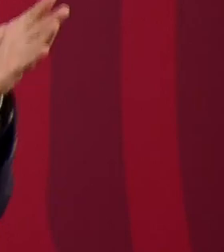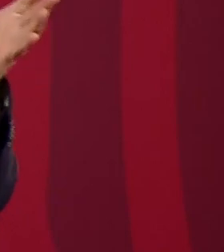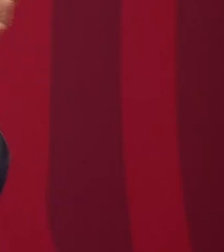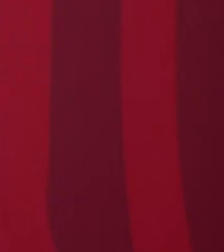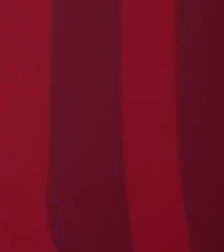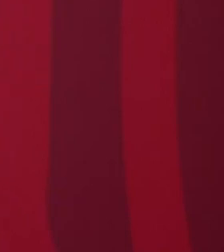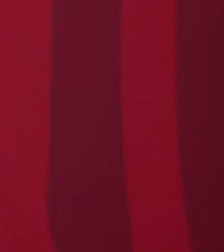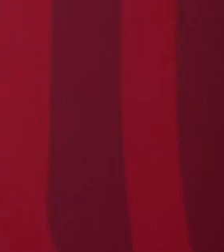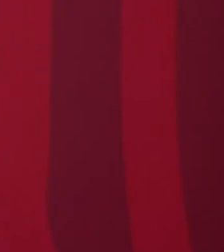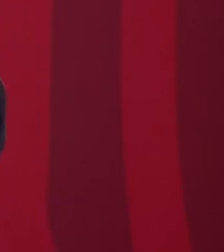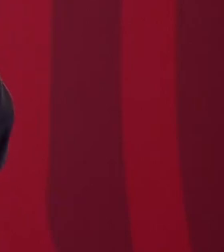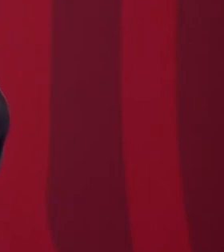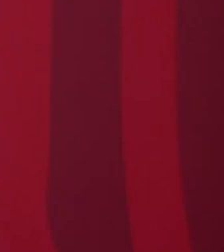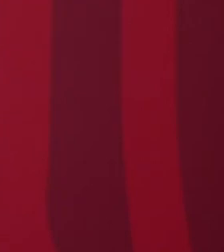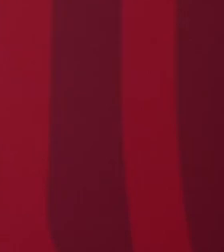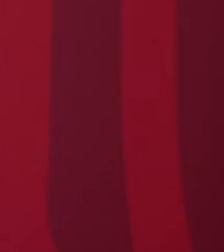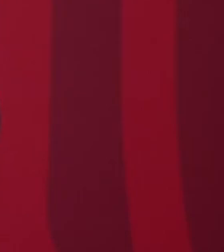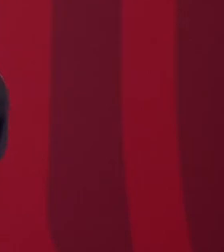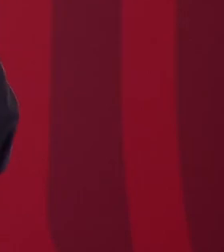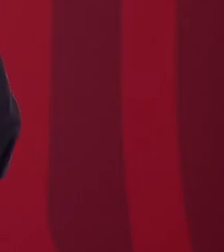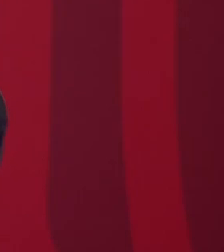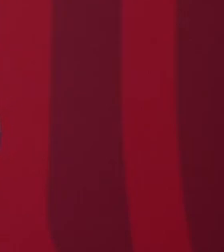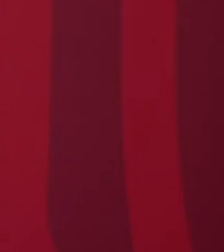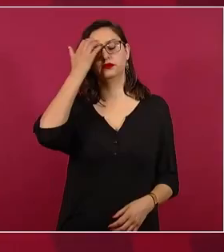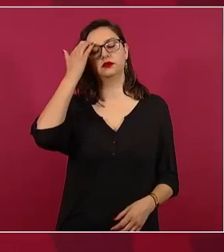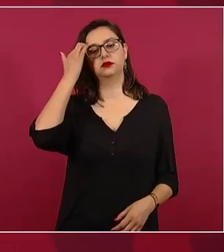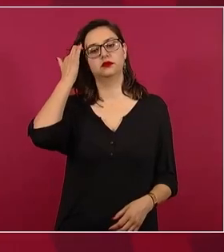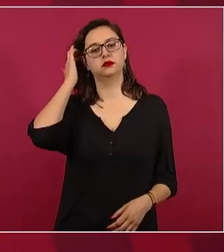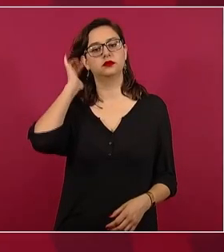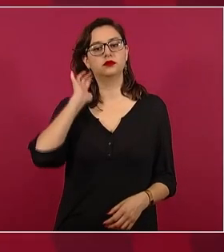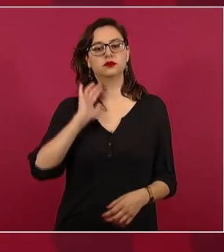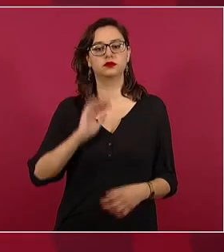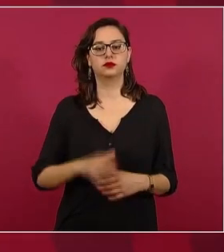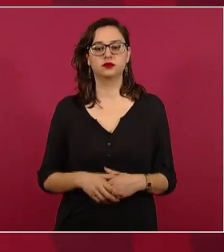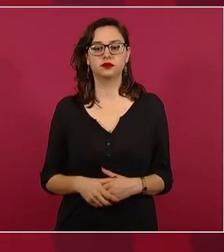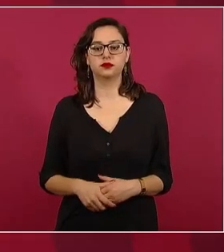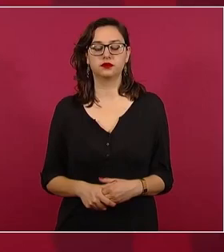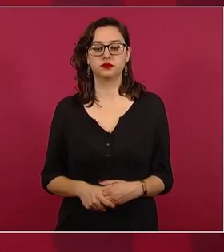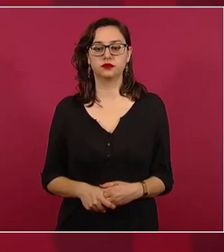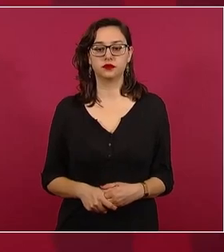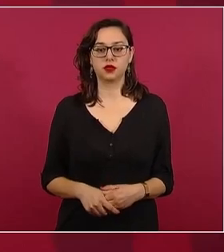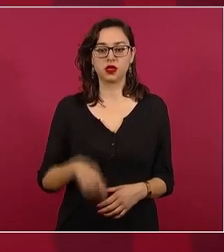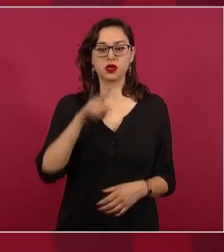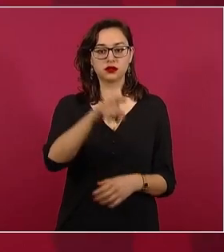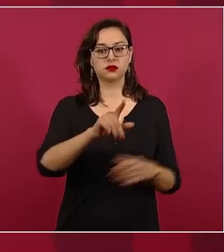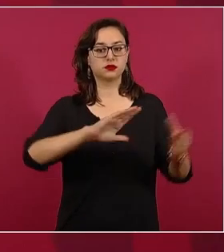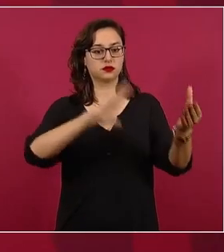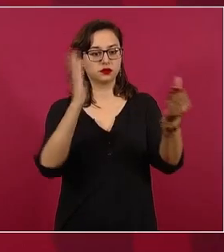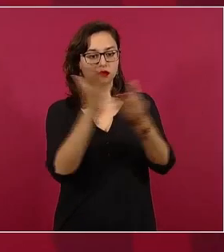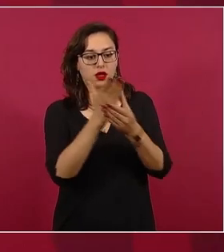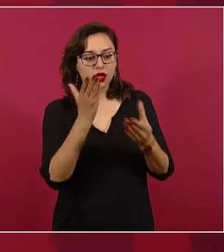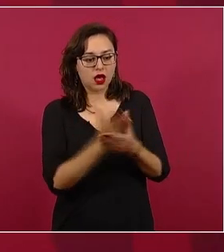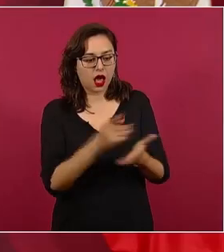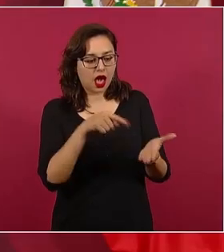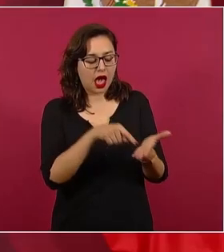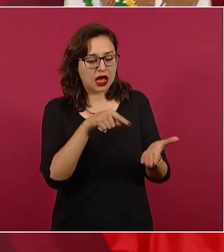Aparece toda la correspondencia y ahí está el telegrama del Mátalos en Caliente.